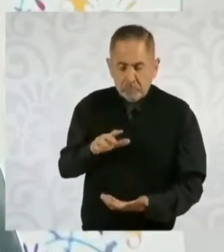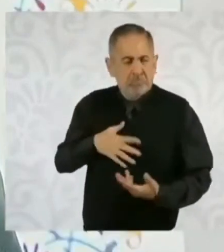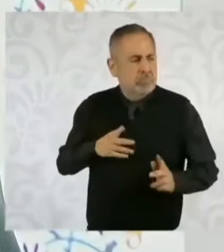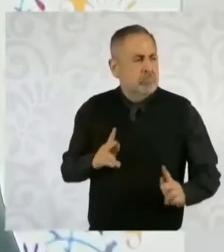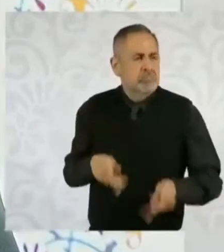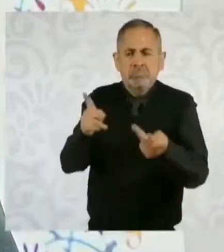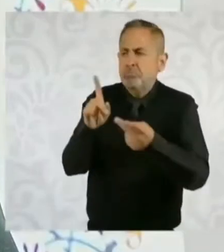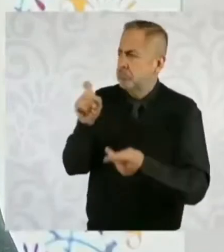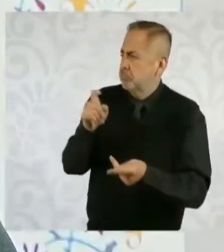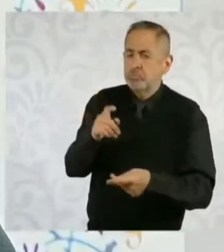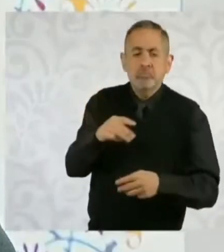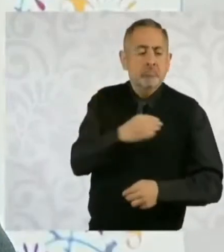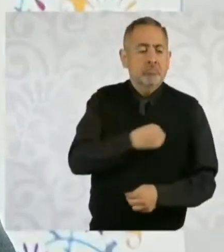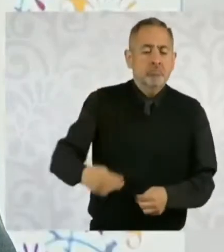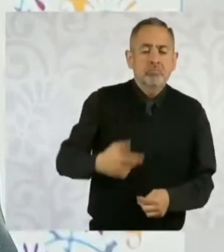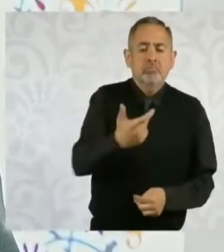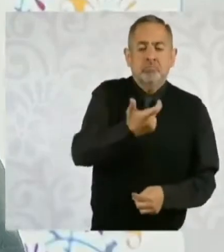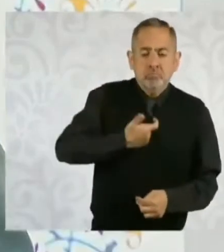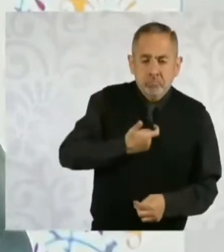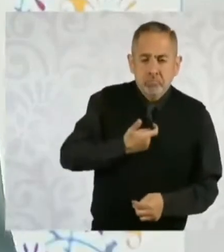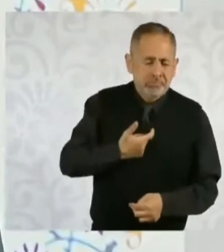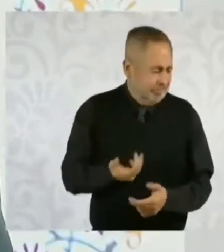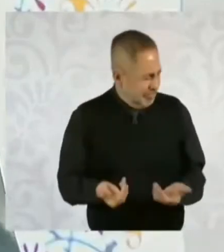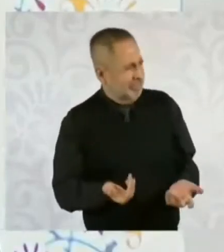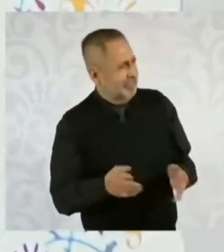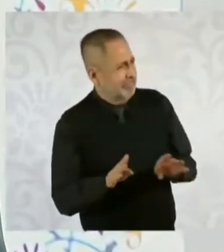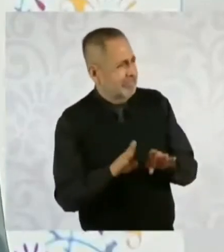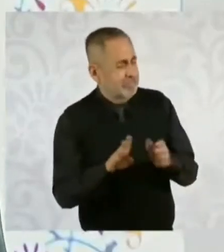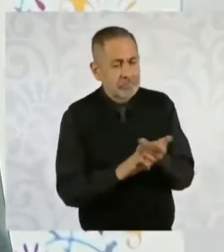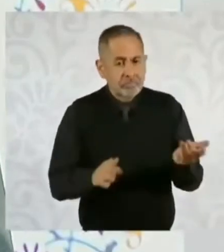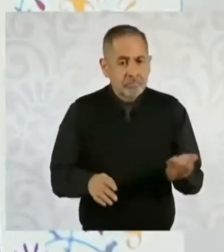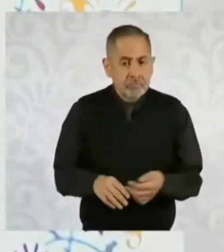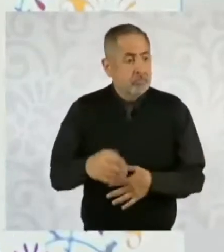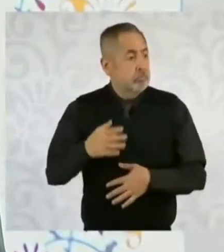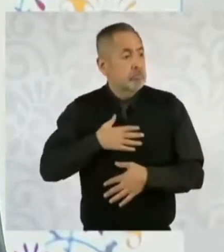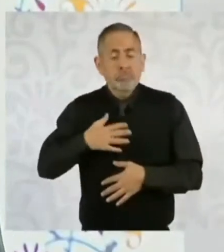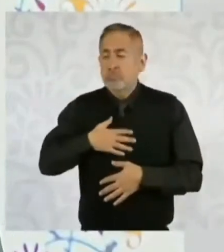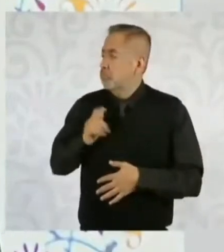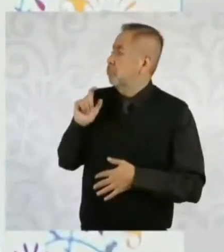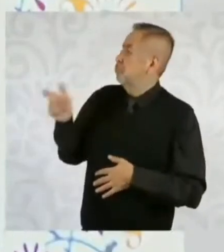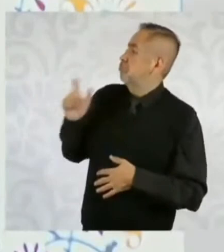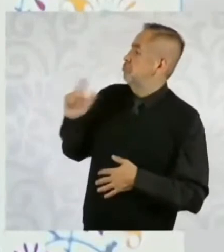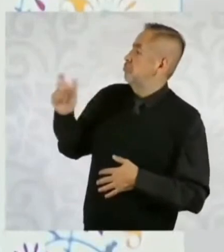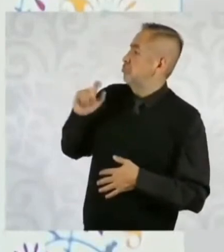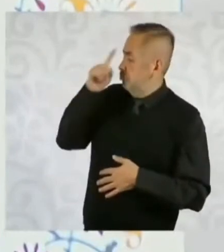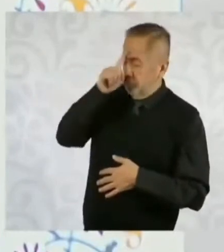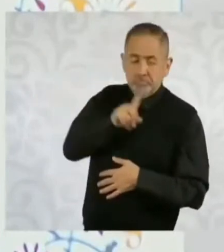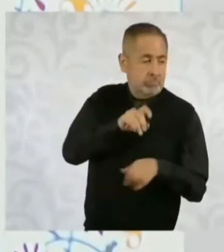no se pagan derechos de agua por riego.